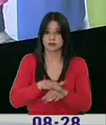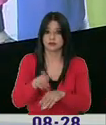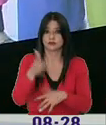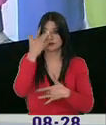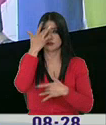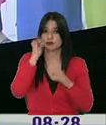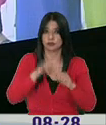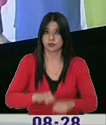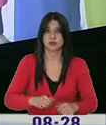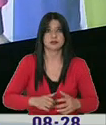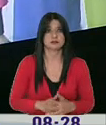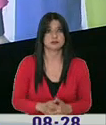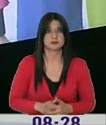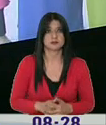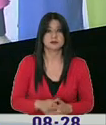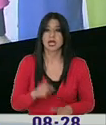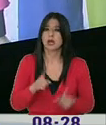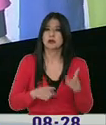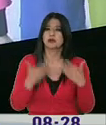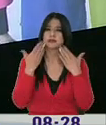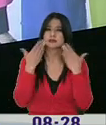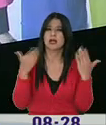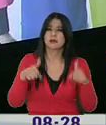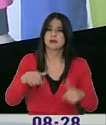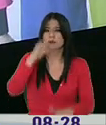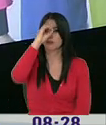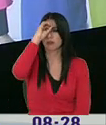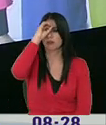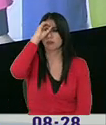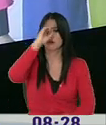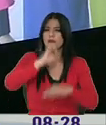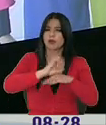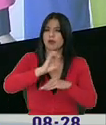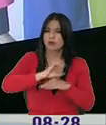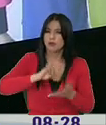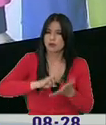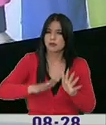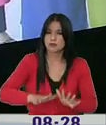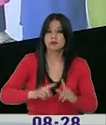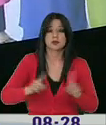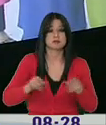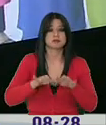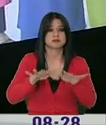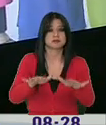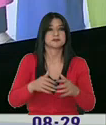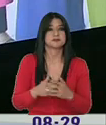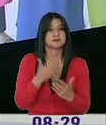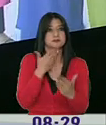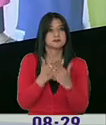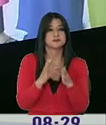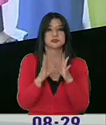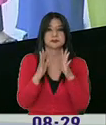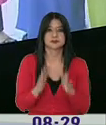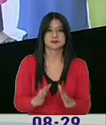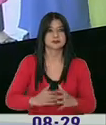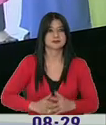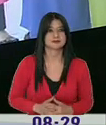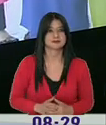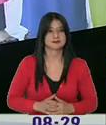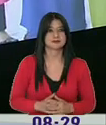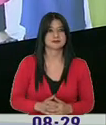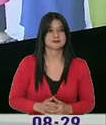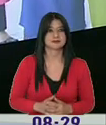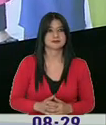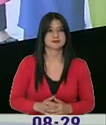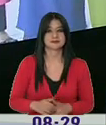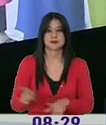y que es poco conocida en nuestro país, pero que tiene una incidencia muy, muy fuerte. Gracias a Sofía Intimilla, mandará nomás,